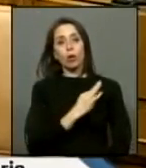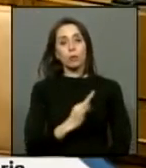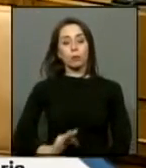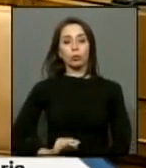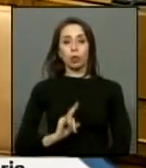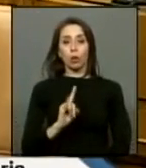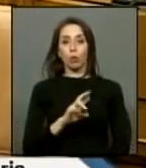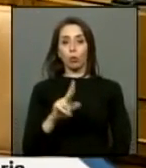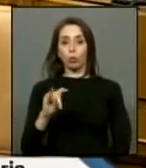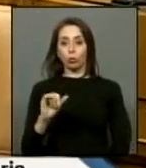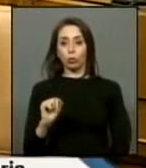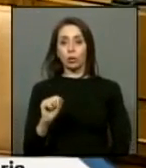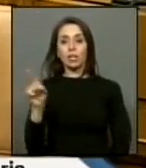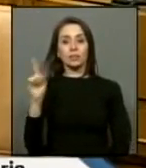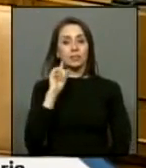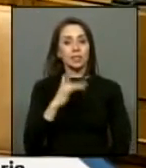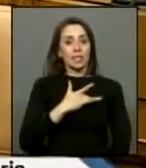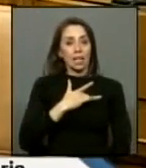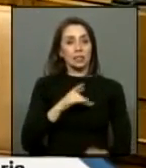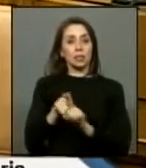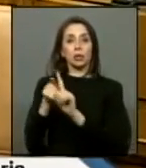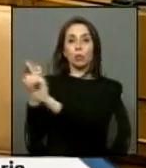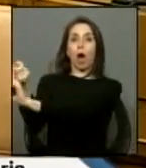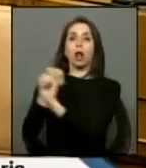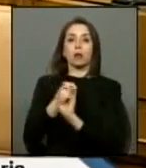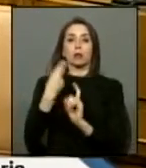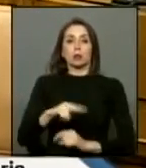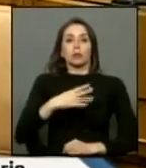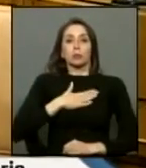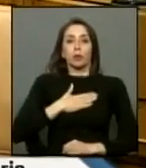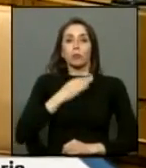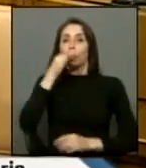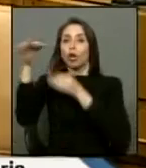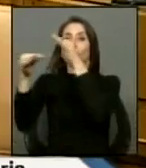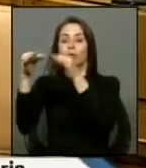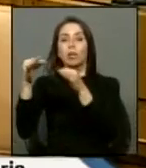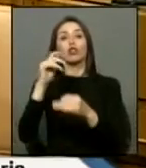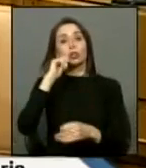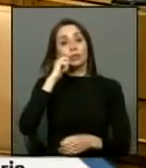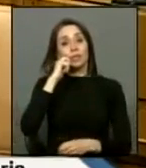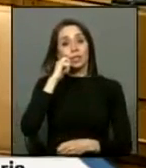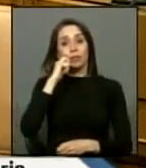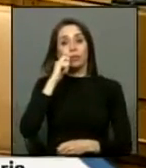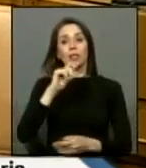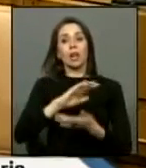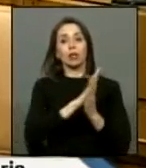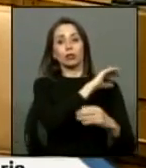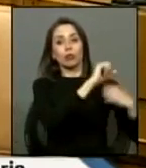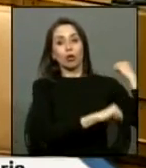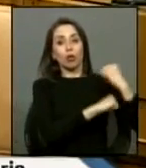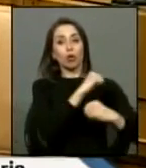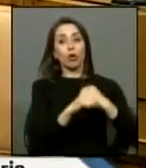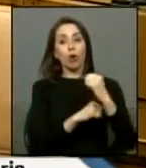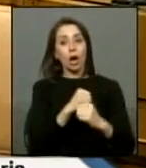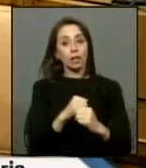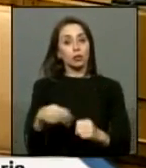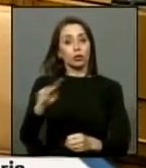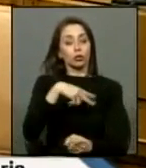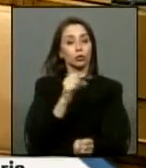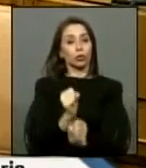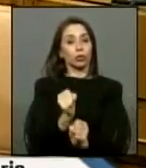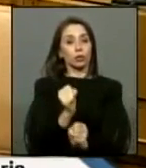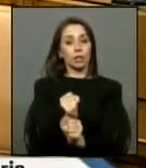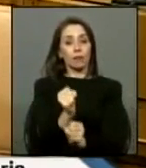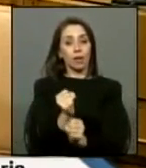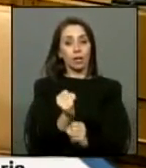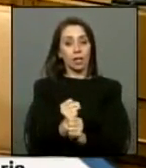Rutia y que se las sienten como de ellos porque realmente quiere decir que en todos estos años que hemos trabajado